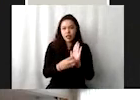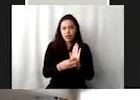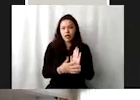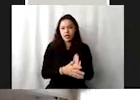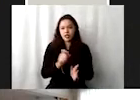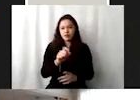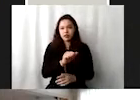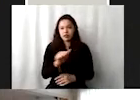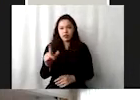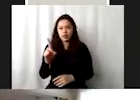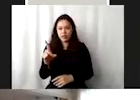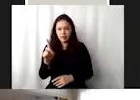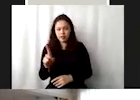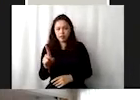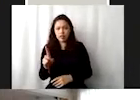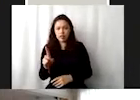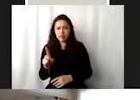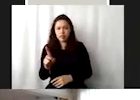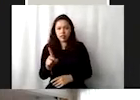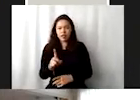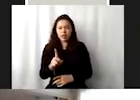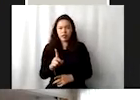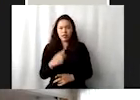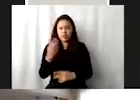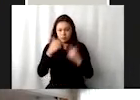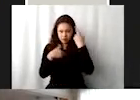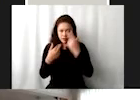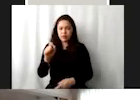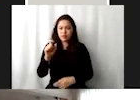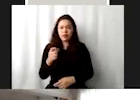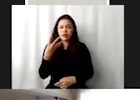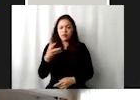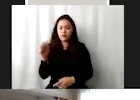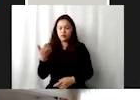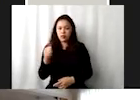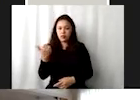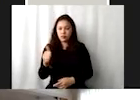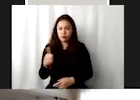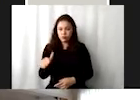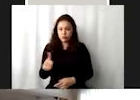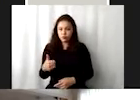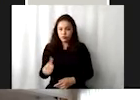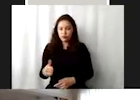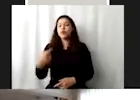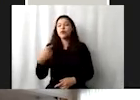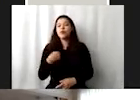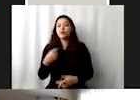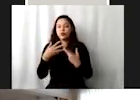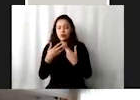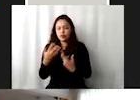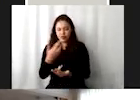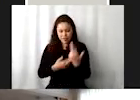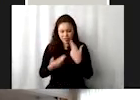hoy y en la sesión del 24 de agosto voy a retomar. Es importante